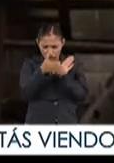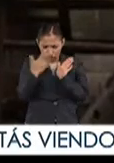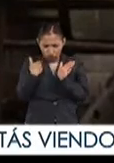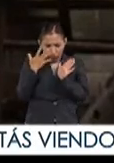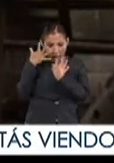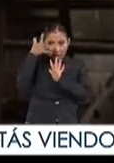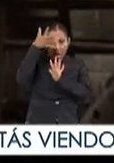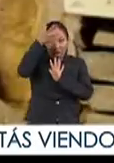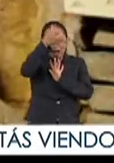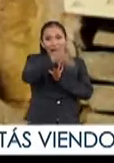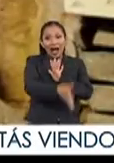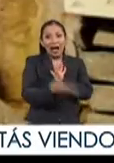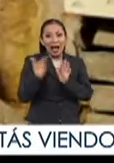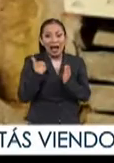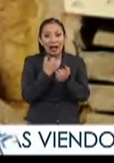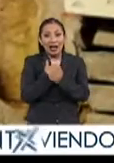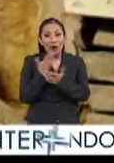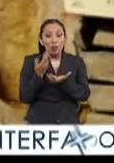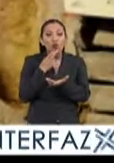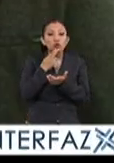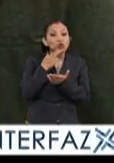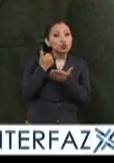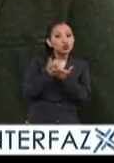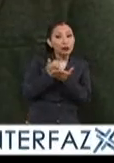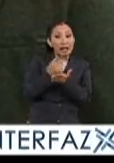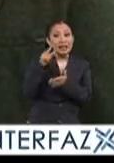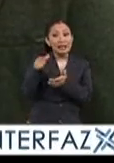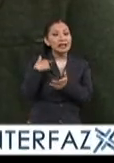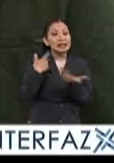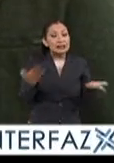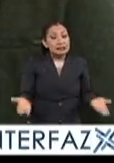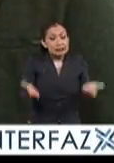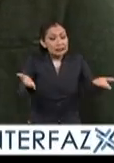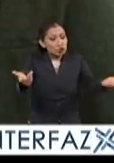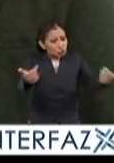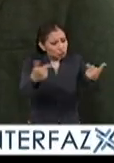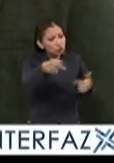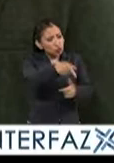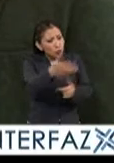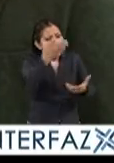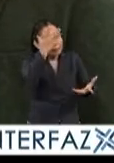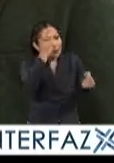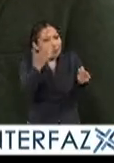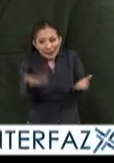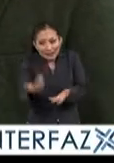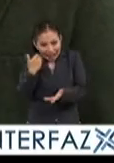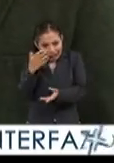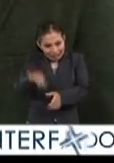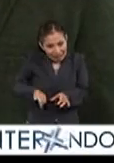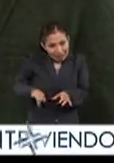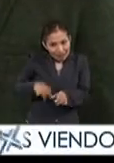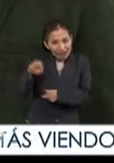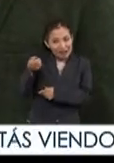trascendiendo a través de la educación con ellos y el motivarlos para el querer aprender el querer